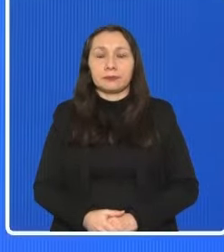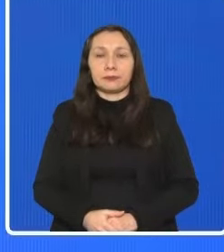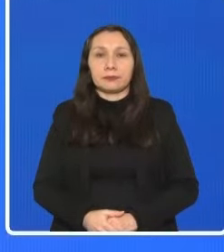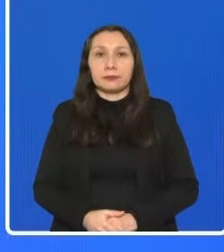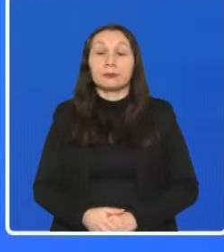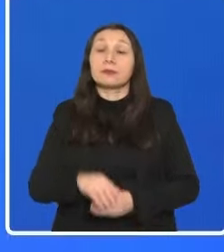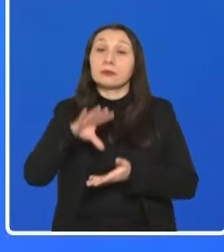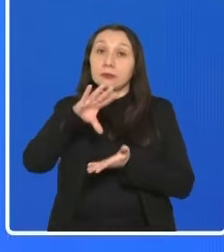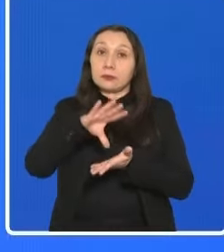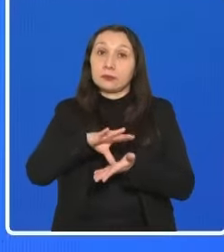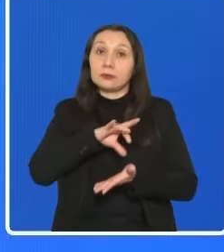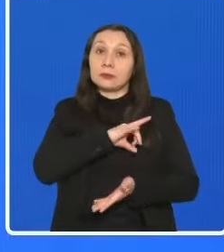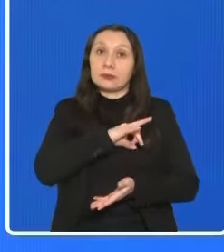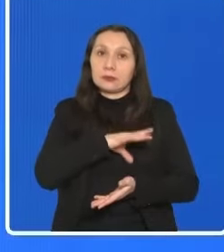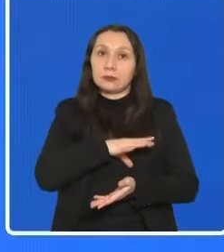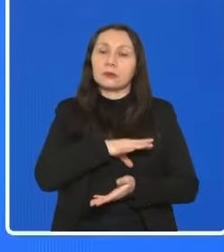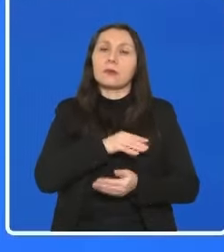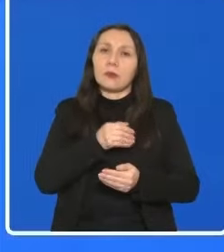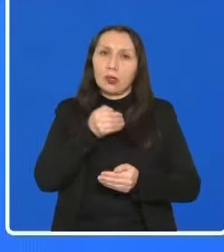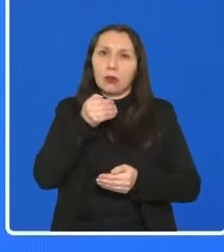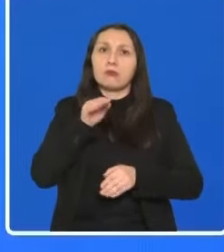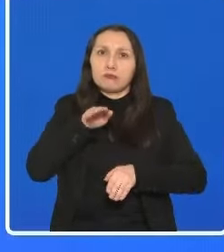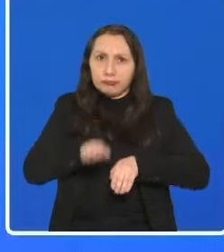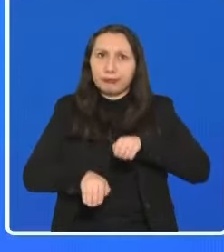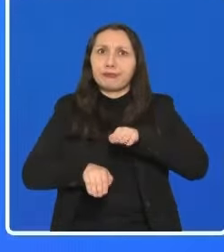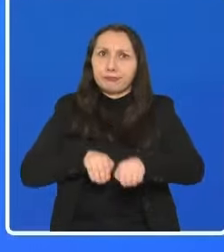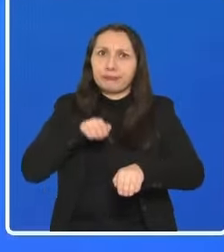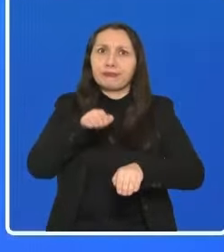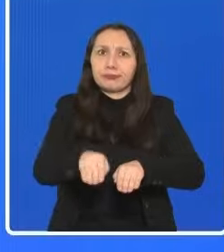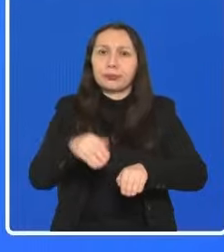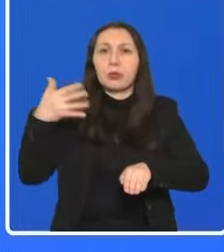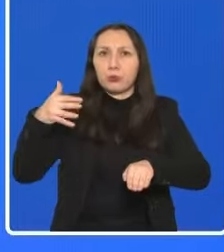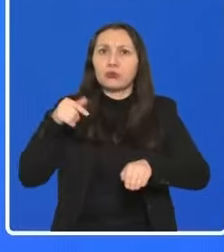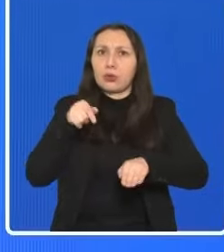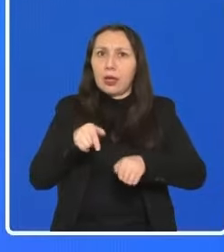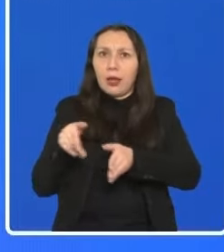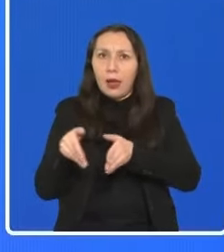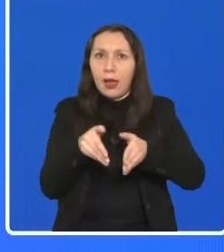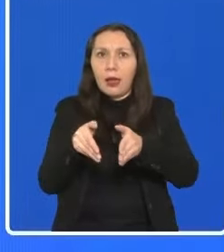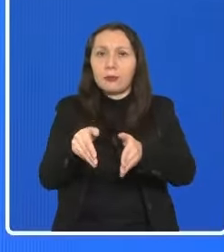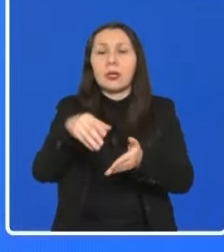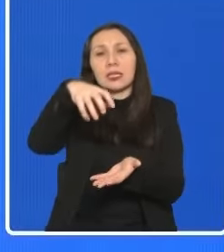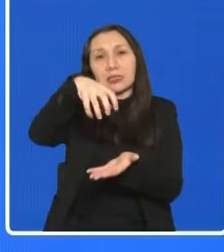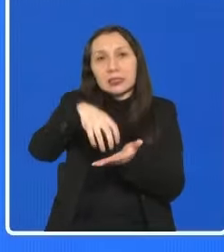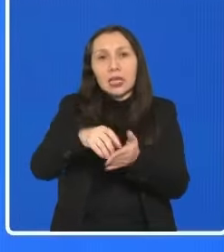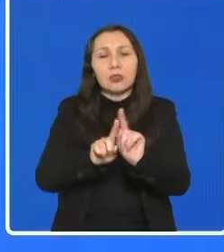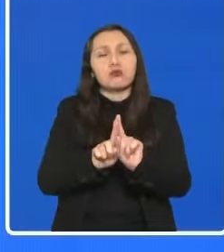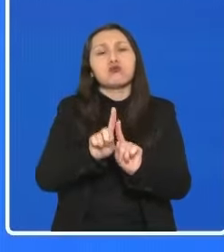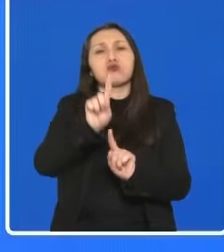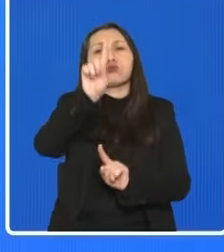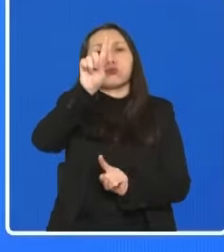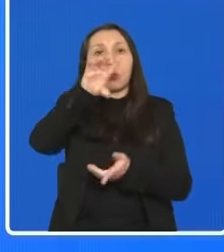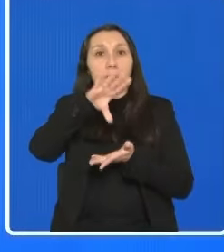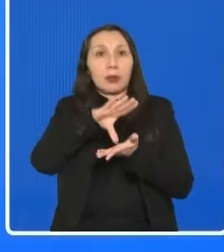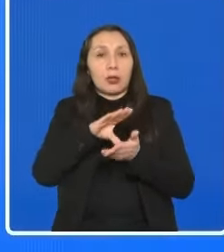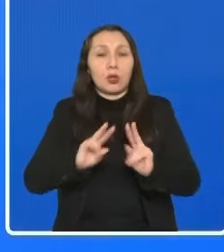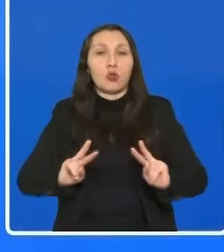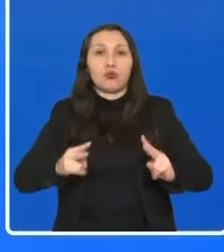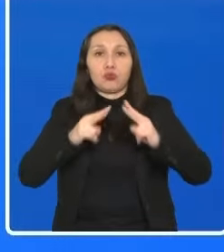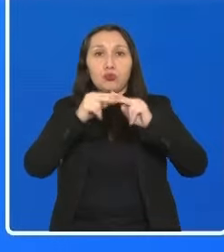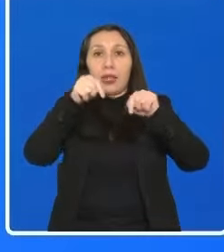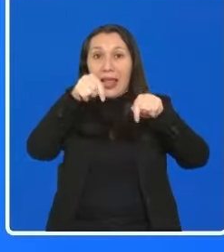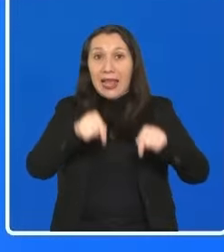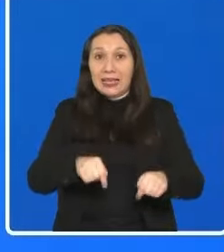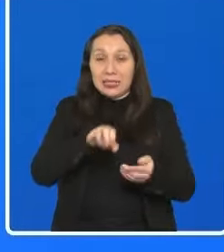Nuestro país está dando pasos importantes en este camino. El Centro Espacial Nacional, que vamos a estar construyendo acá,